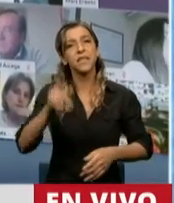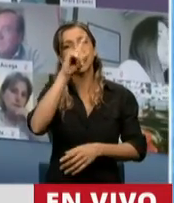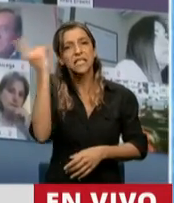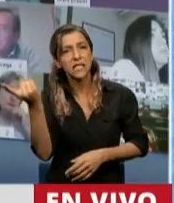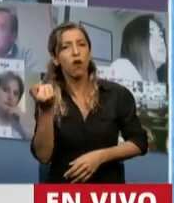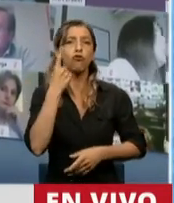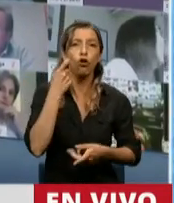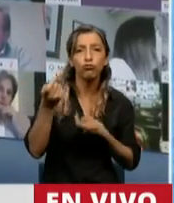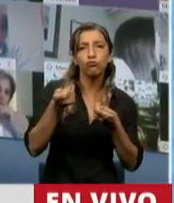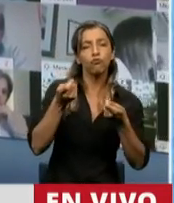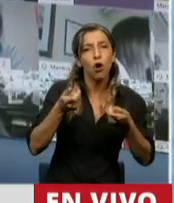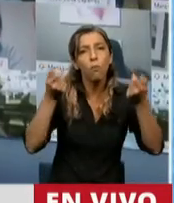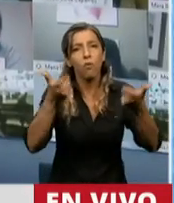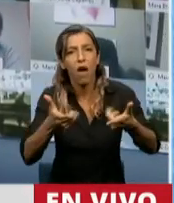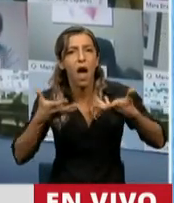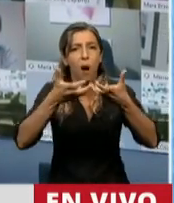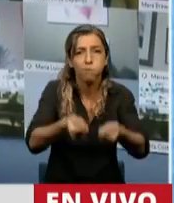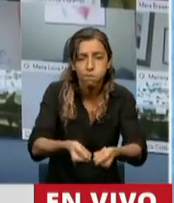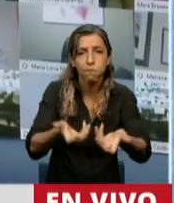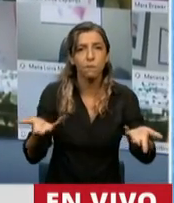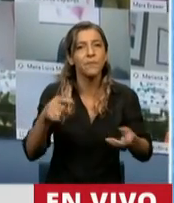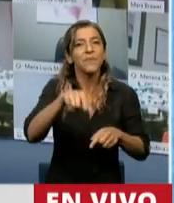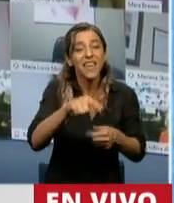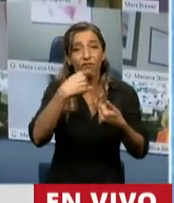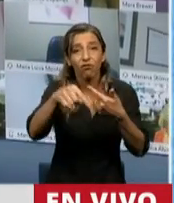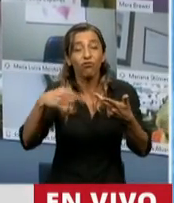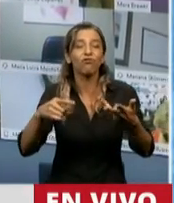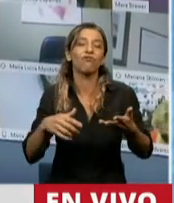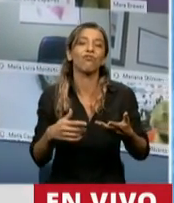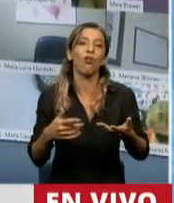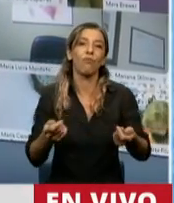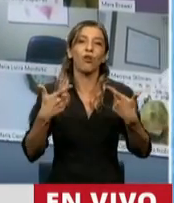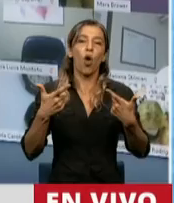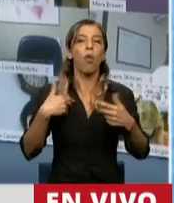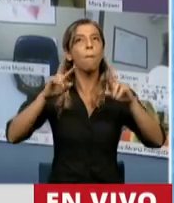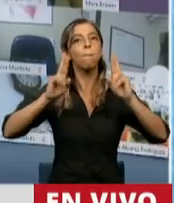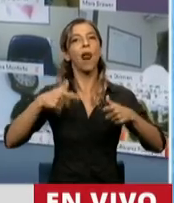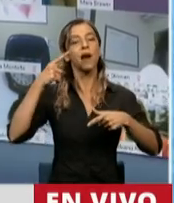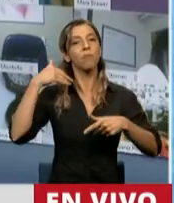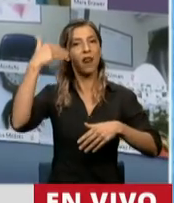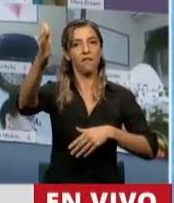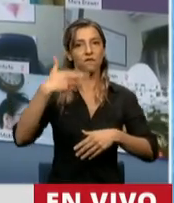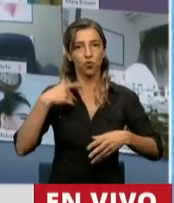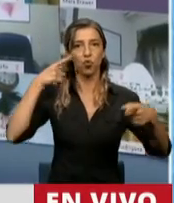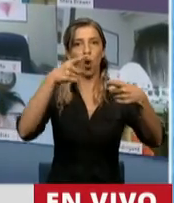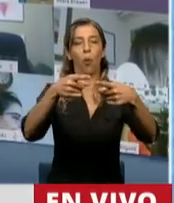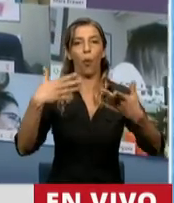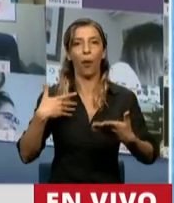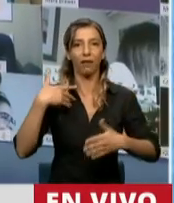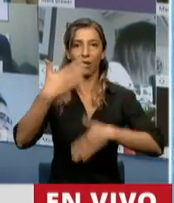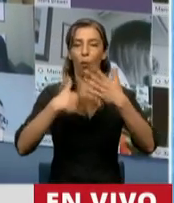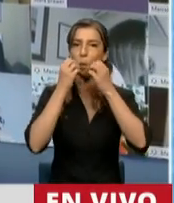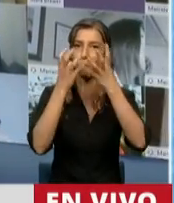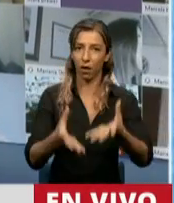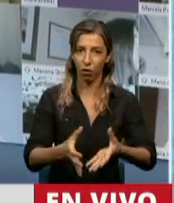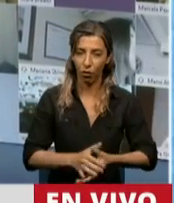promoviendo, apoyando. Y esto es lo que nos permite, hacia adelante, tener un horizonte mejor para todos los